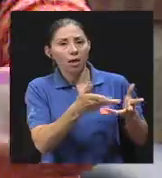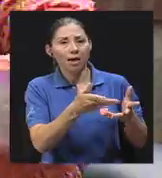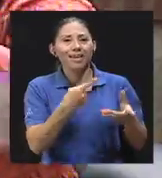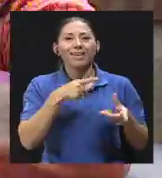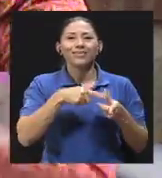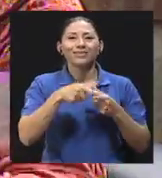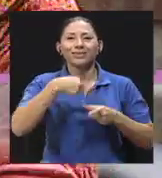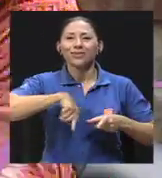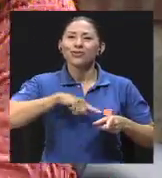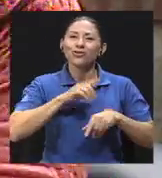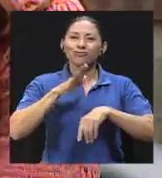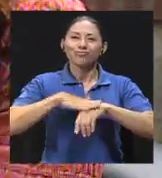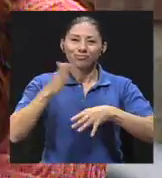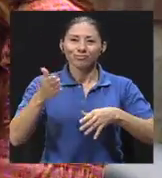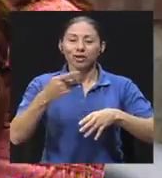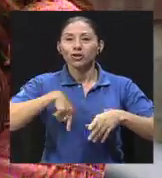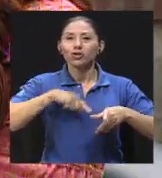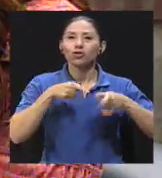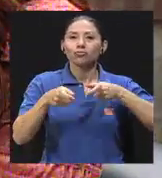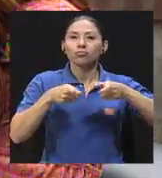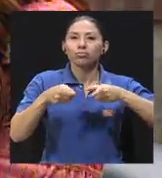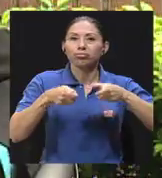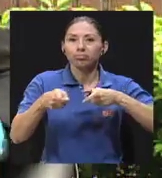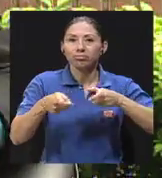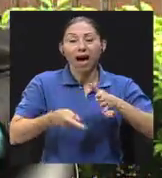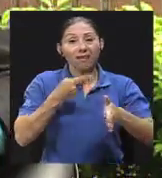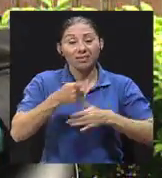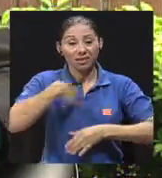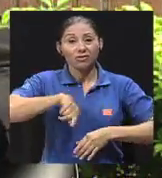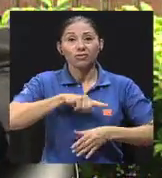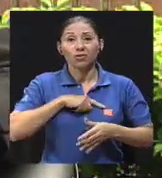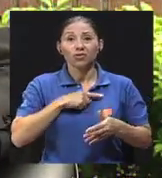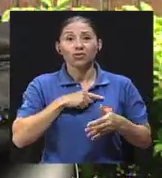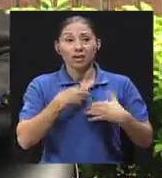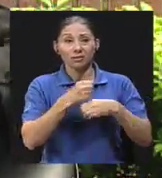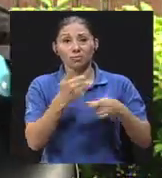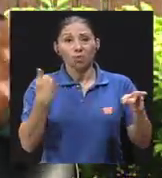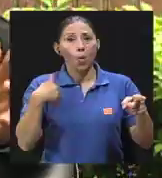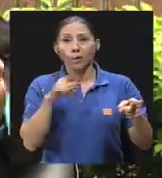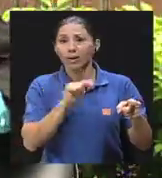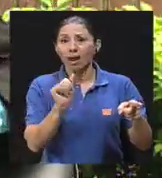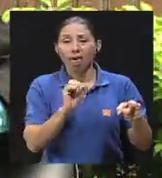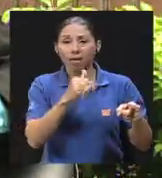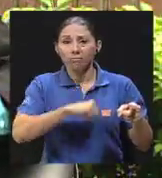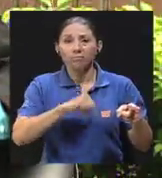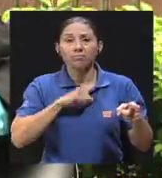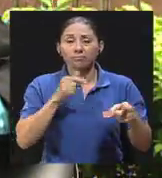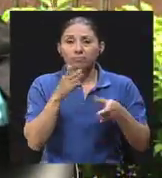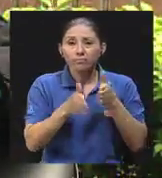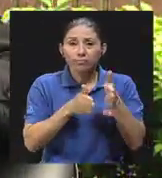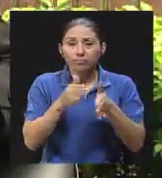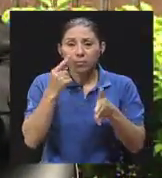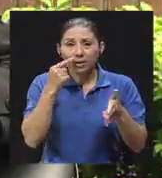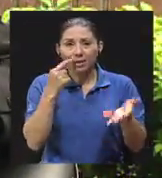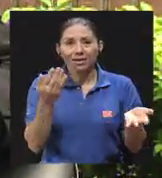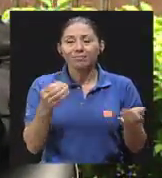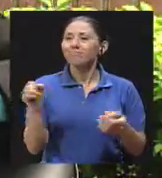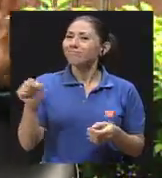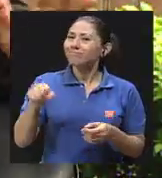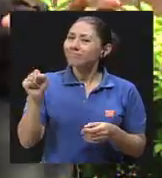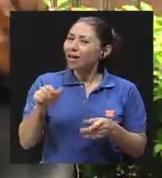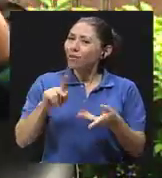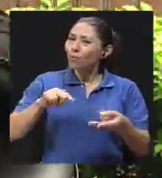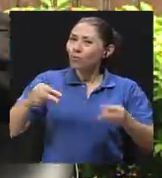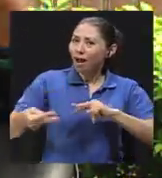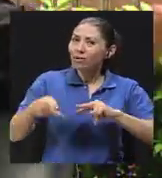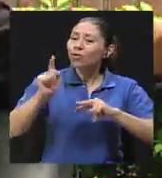no alejamos al hombre de esta paternidad muchas veces. Y más bien tienen que abrirnos las puertas y no... ¿Por qué?